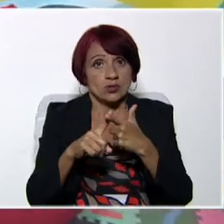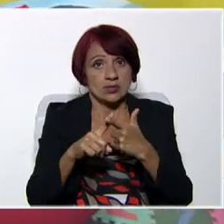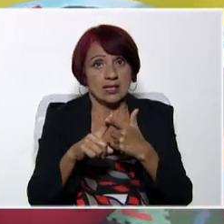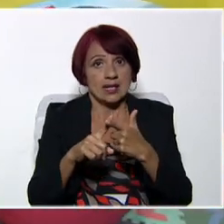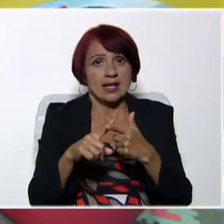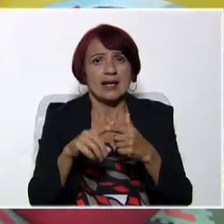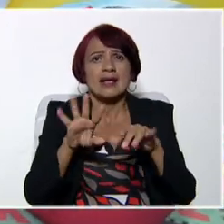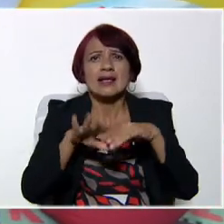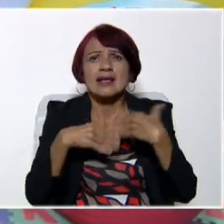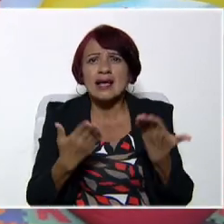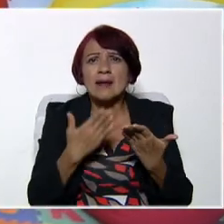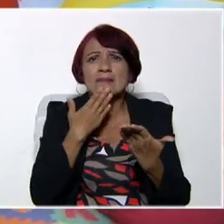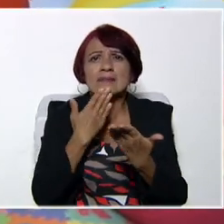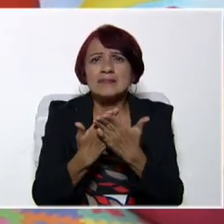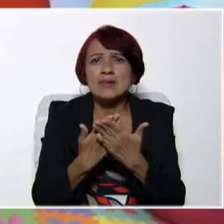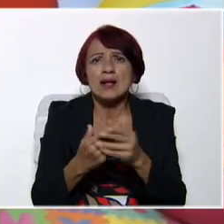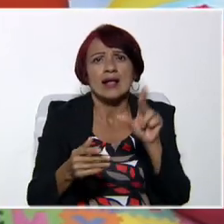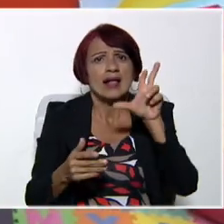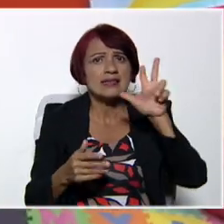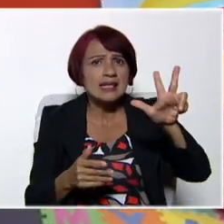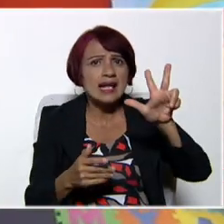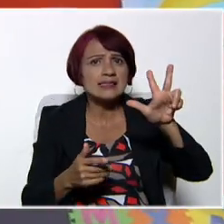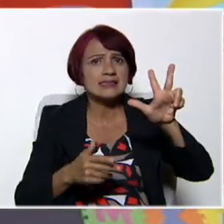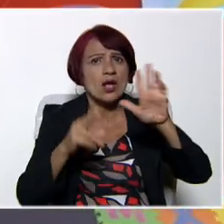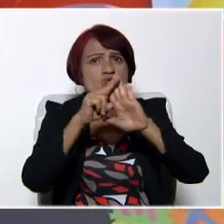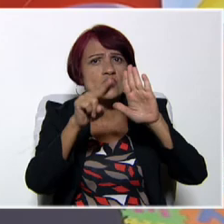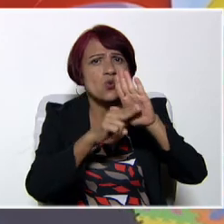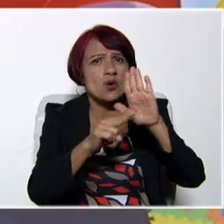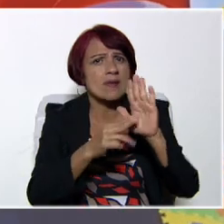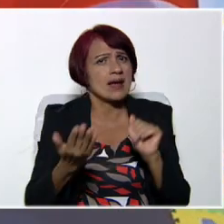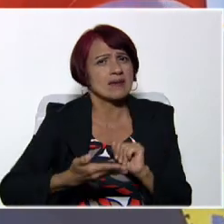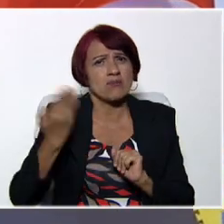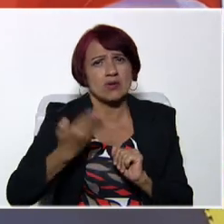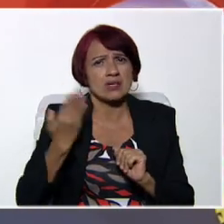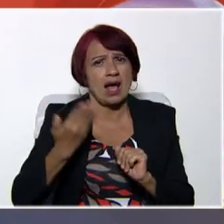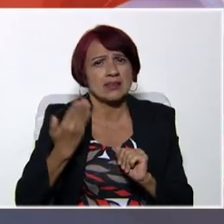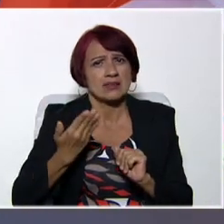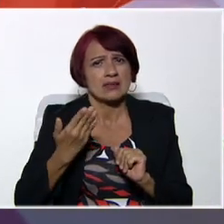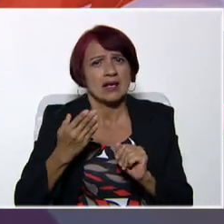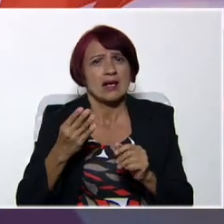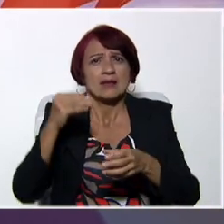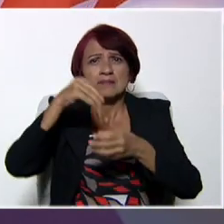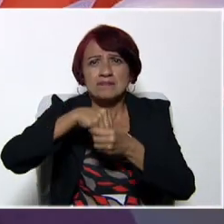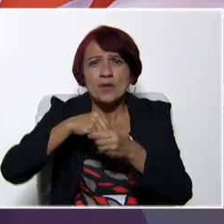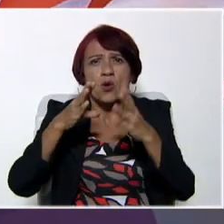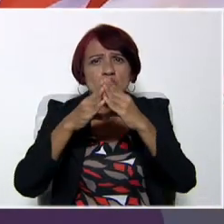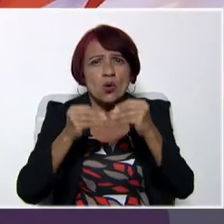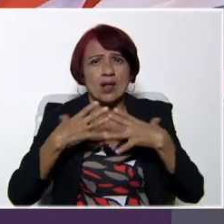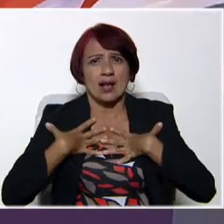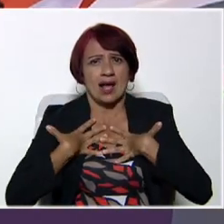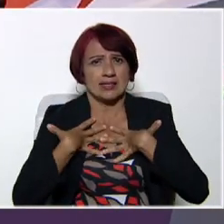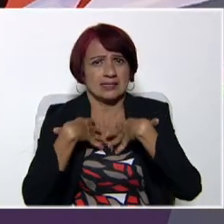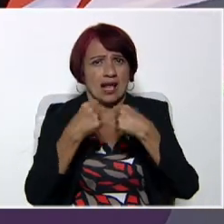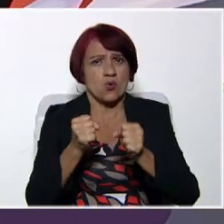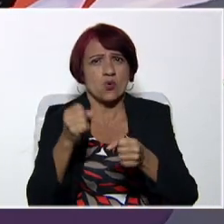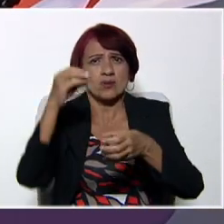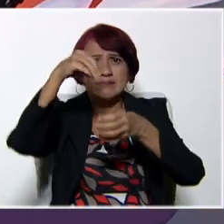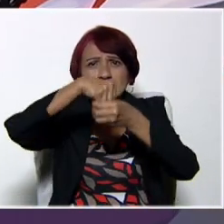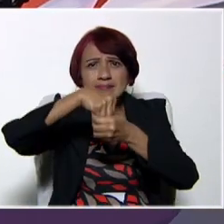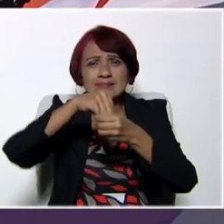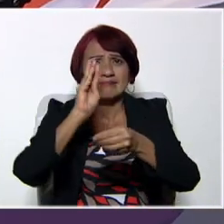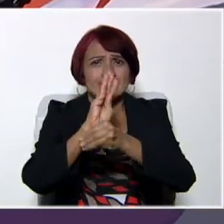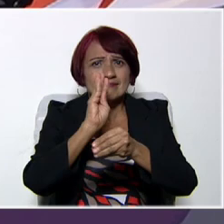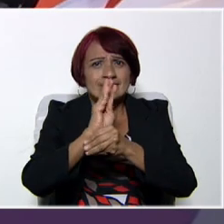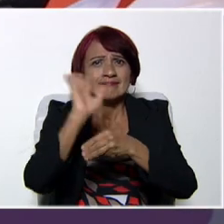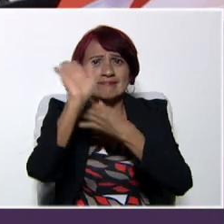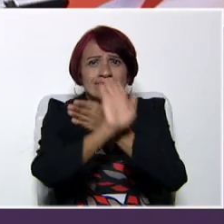¿qué les pedimos? Solamente tres medidas muy sencillas para que ustedes puedan estar con toda la salud allí, como nosotros lo